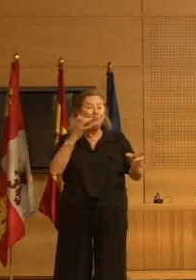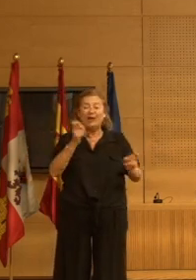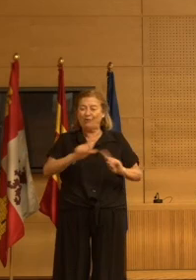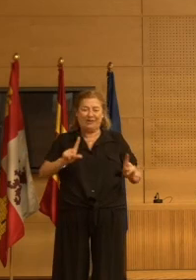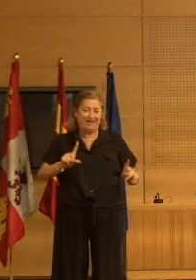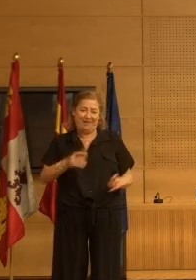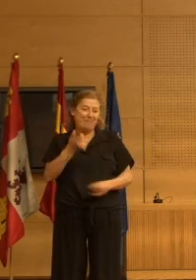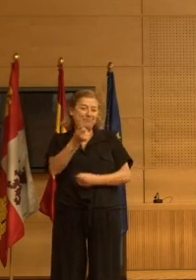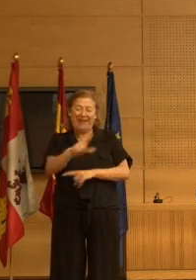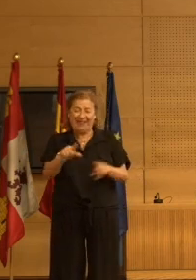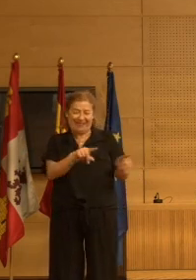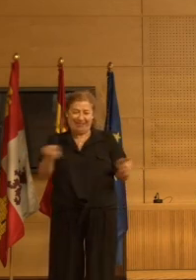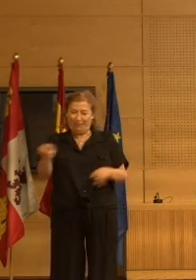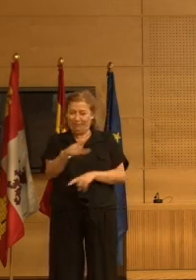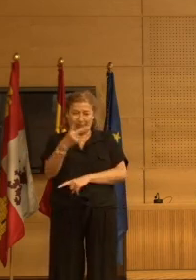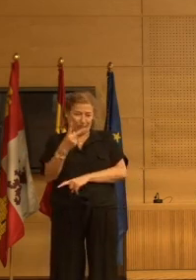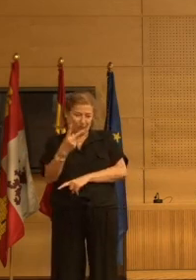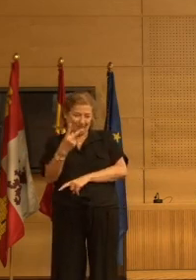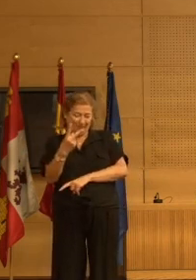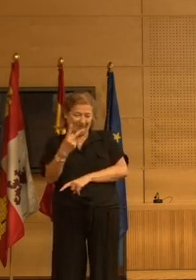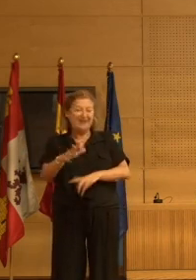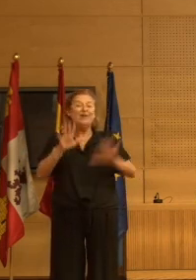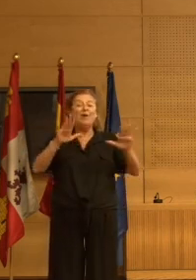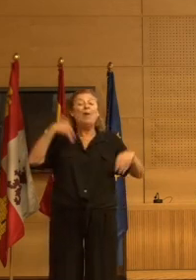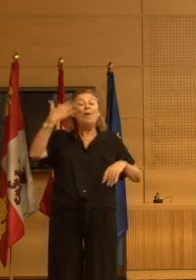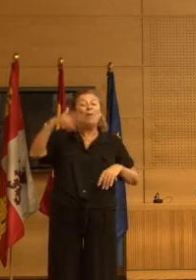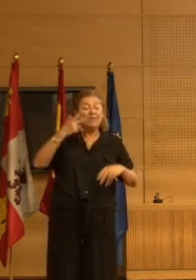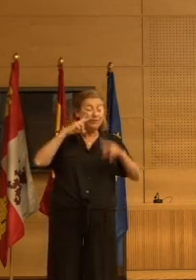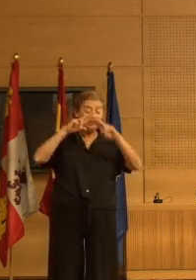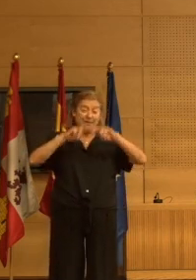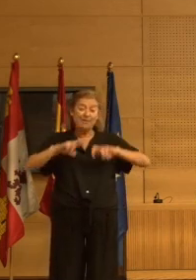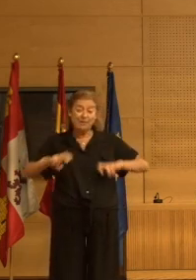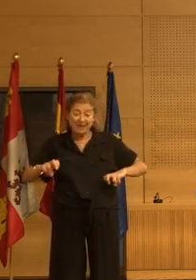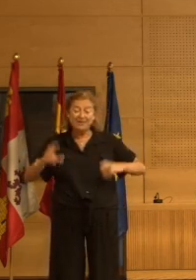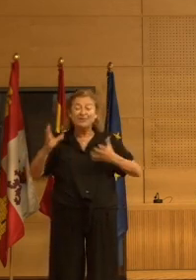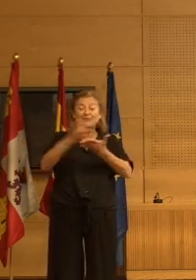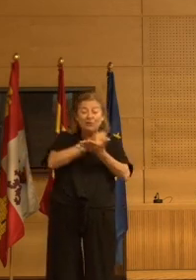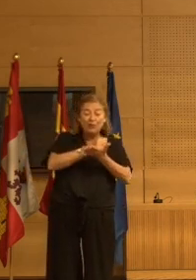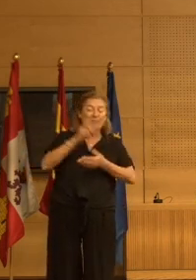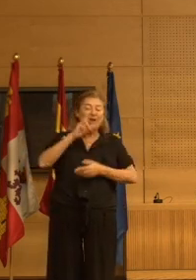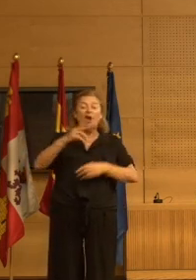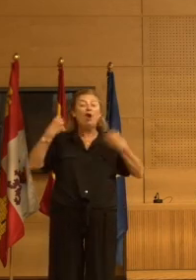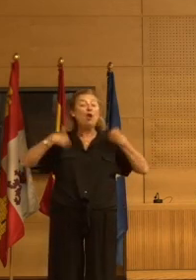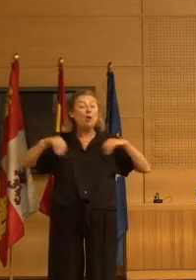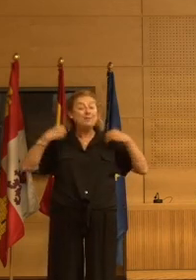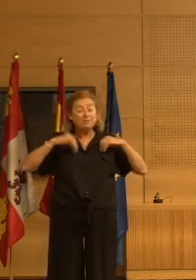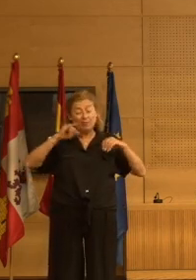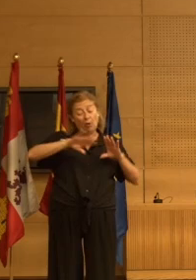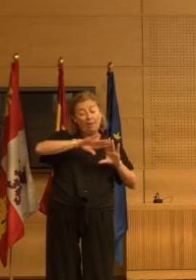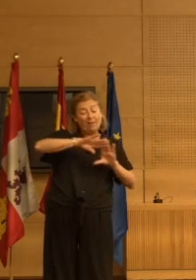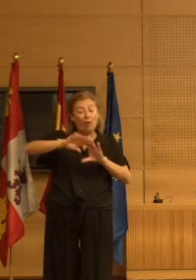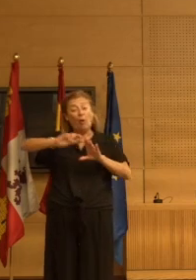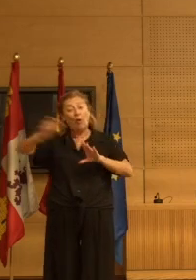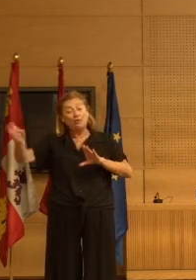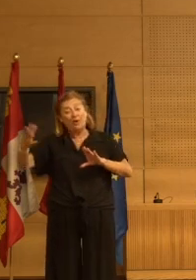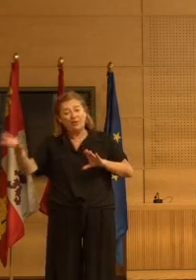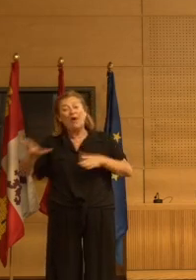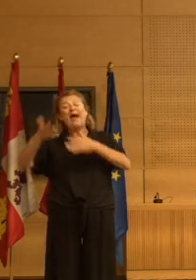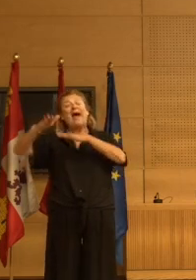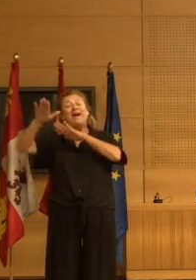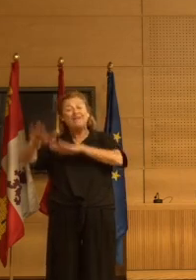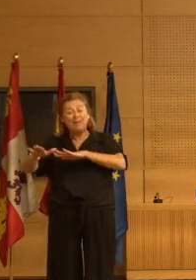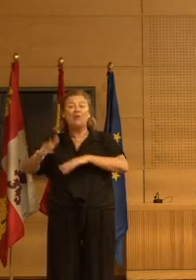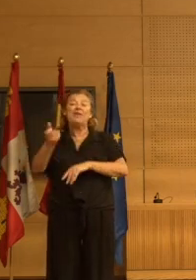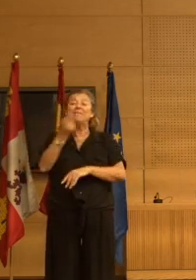en la mayoría de los casos. Y luego, cuando se analiza la mortalidad, tenemos lo mismo, pero hacia el otro lado, es decir, a favor del